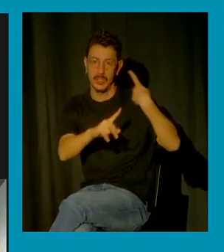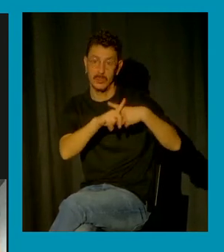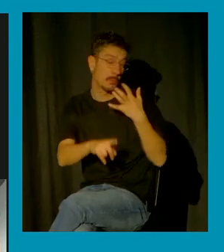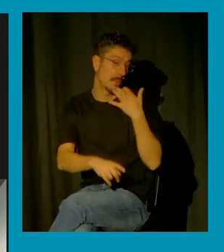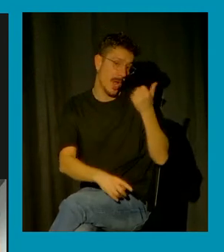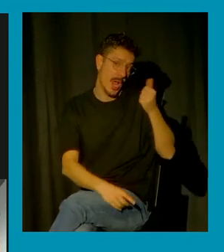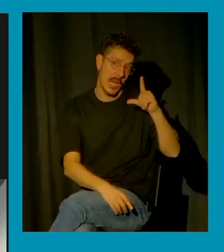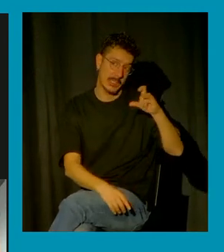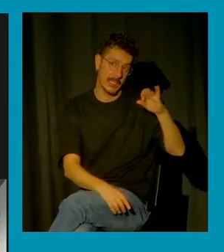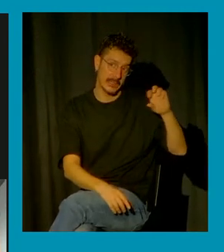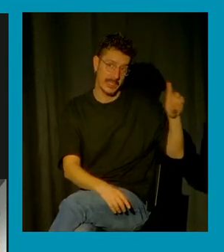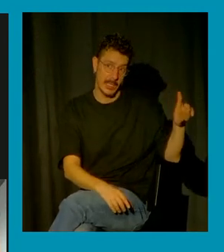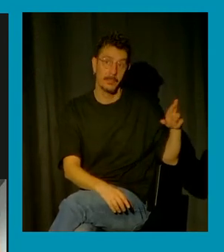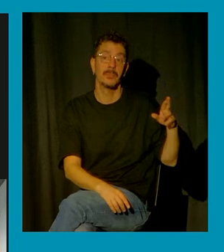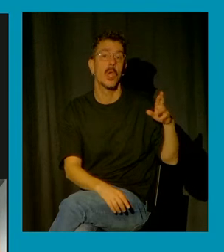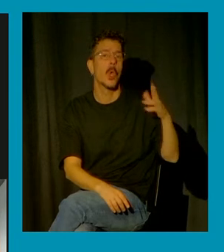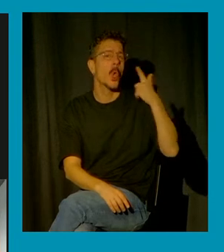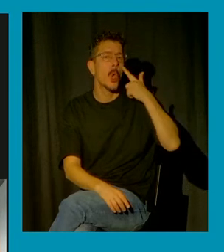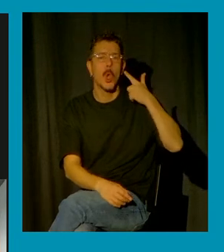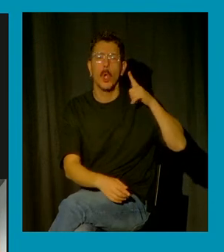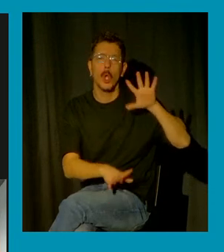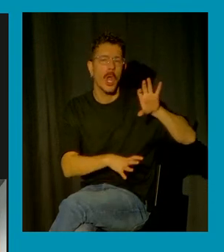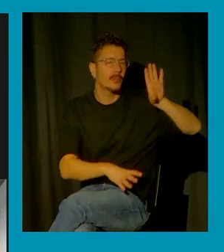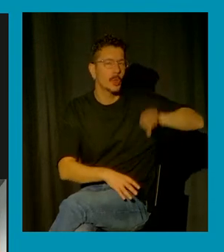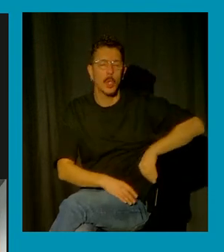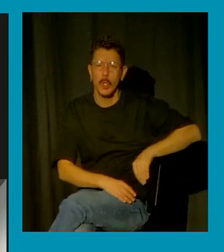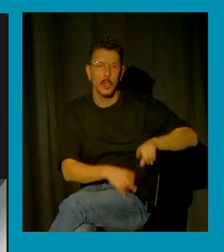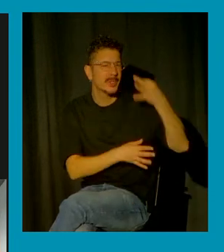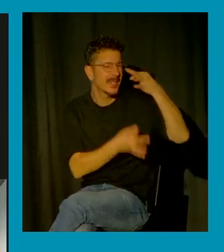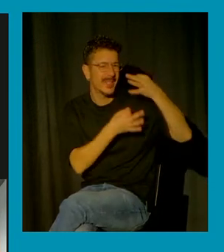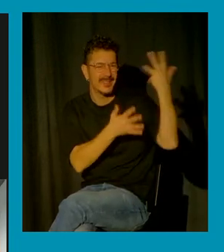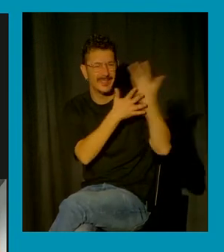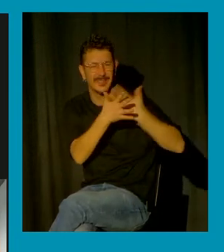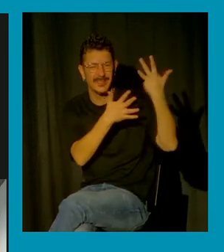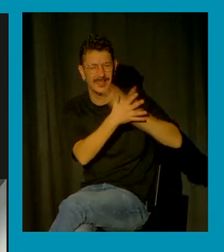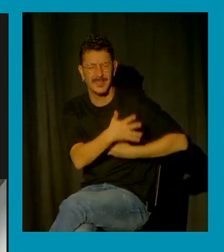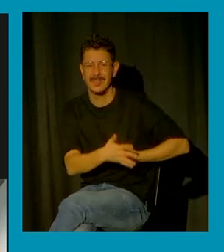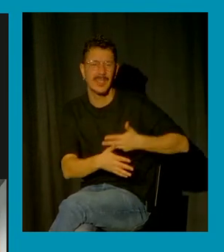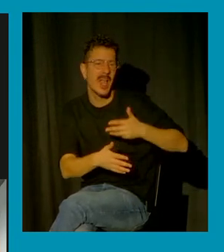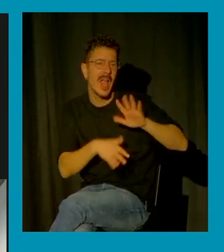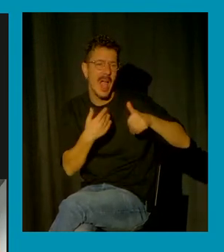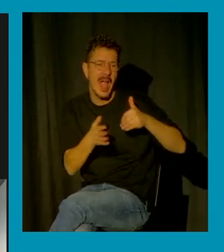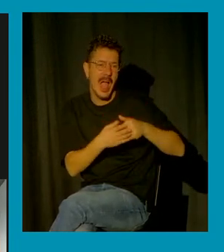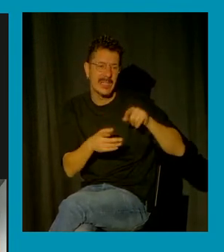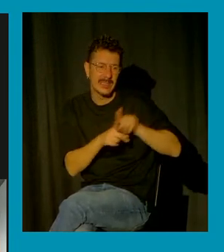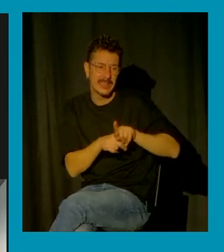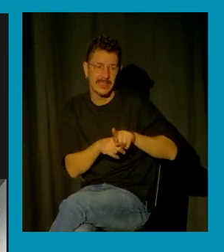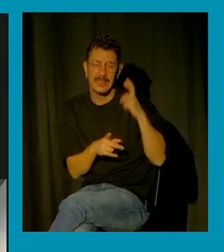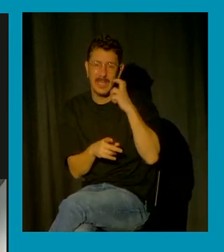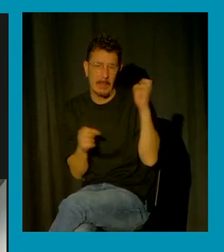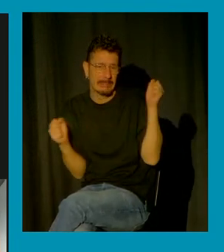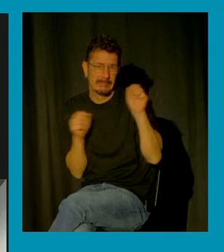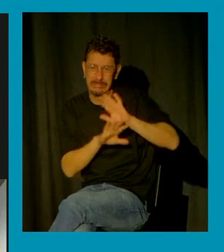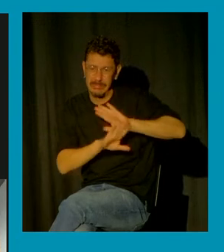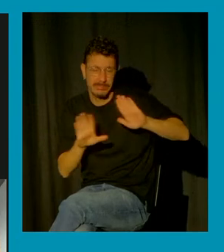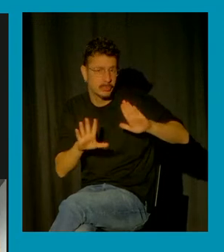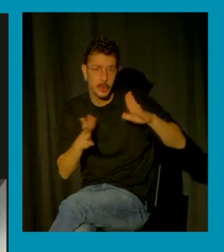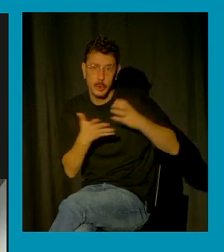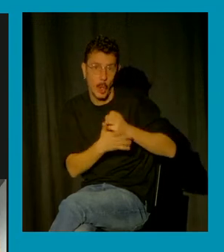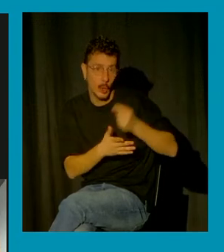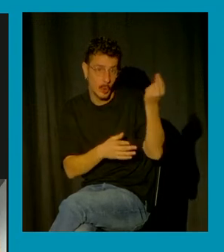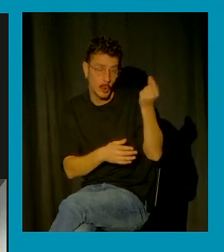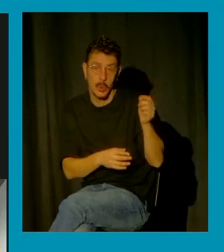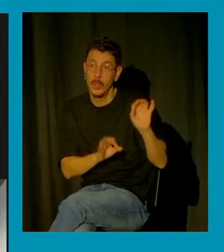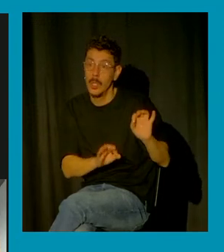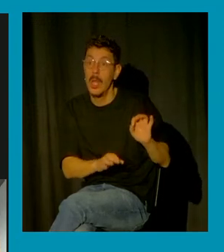de Alcácer lo conocemos todo nos contaron absolutamente todos los detalles los más macabros si nos vamos a un relato mucho más antiguo como el del viaje del destripador